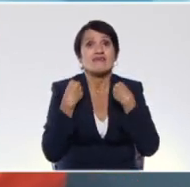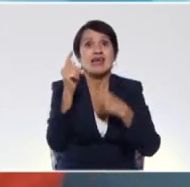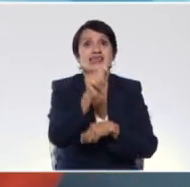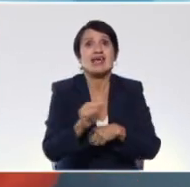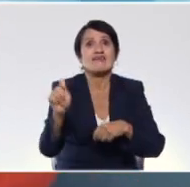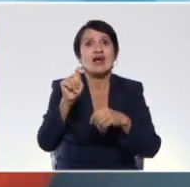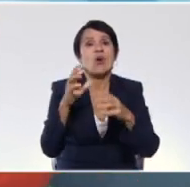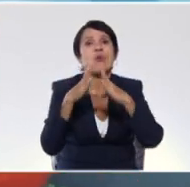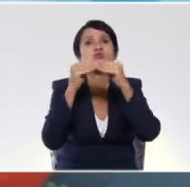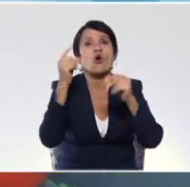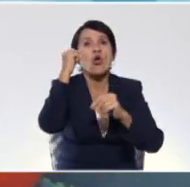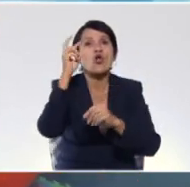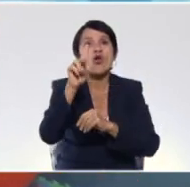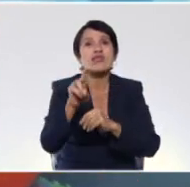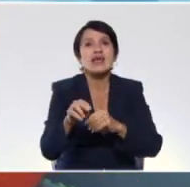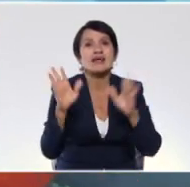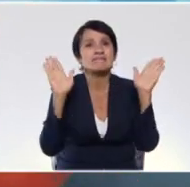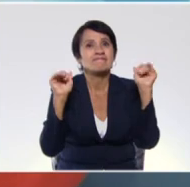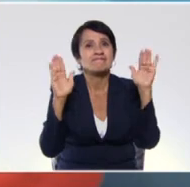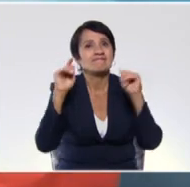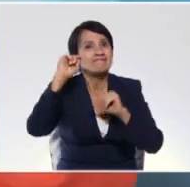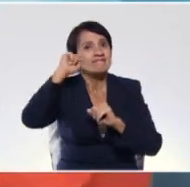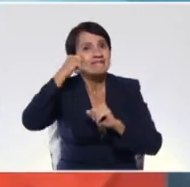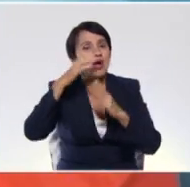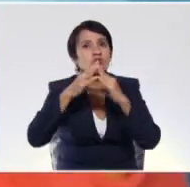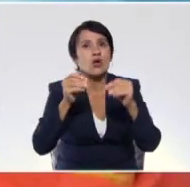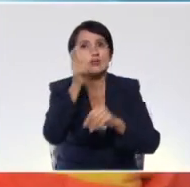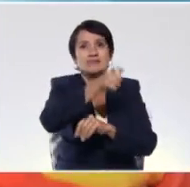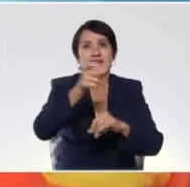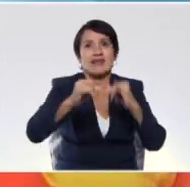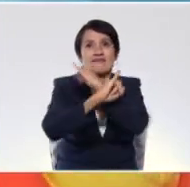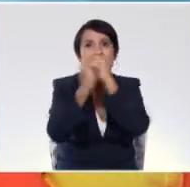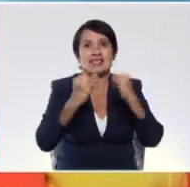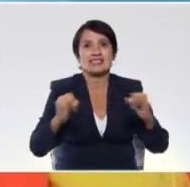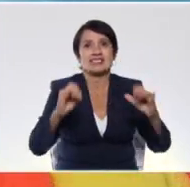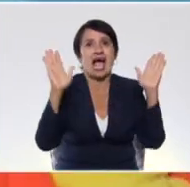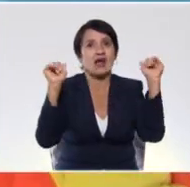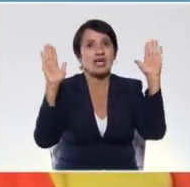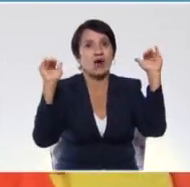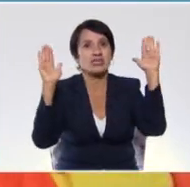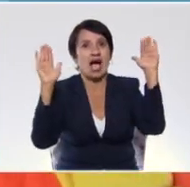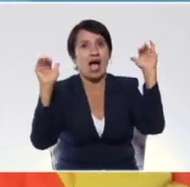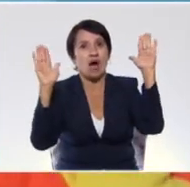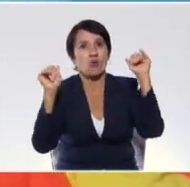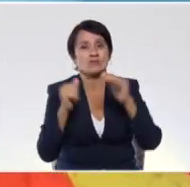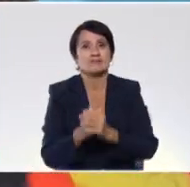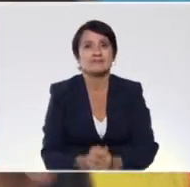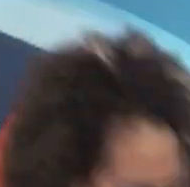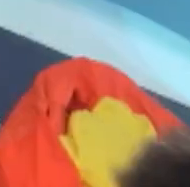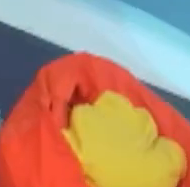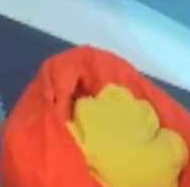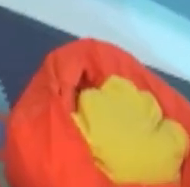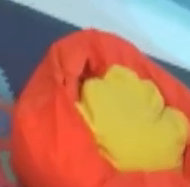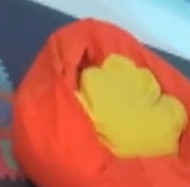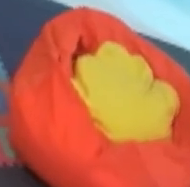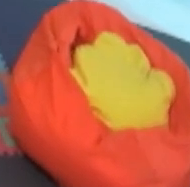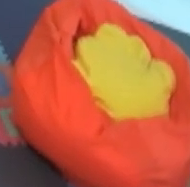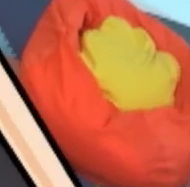Como todos los días, despido deseándoles que todos los seres sean muy felices. ¡Chao, chao! ¡Gracias!